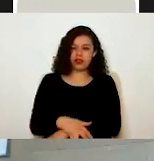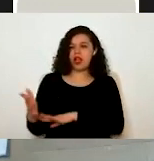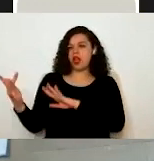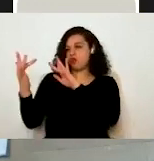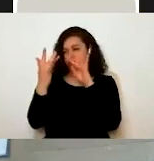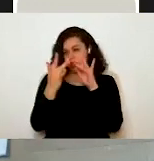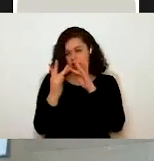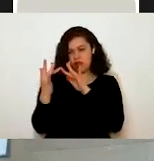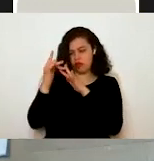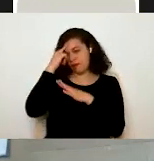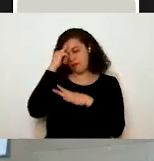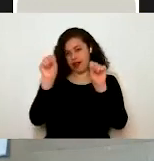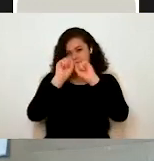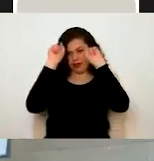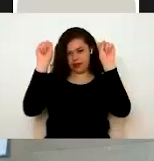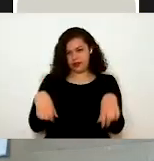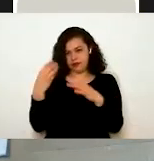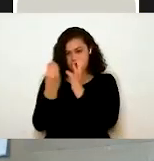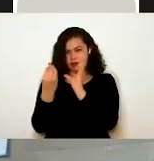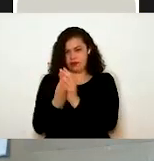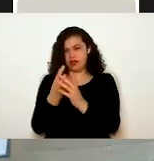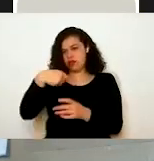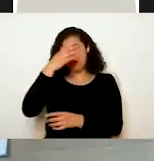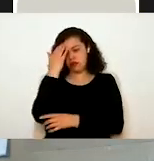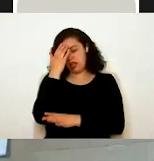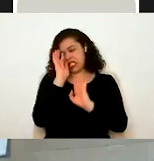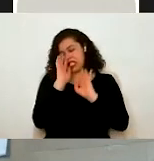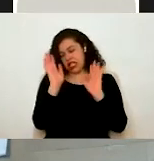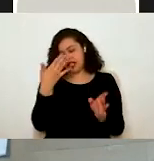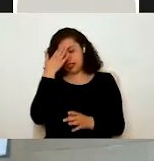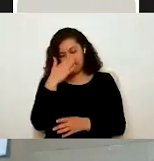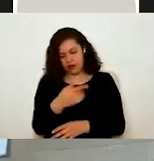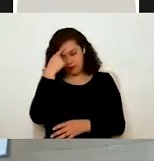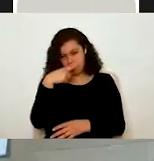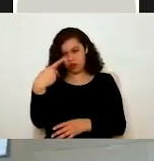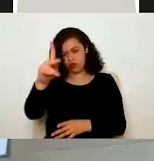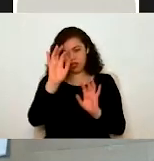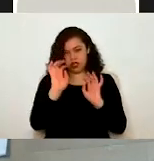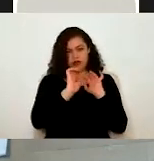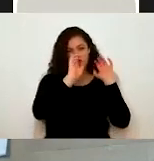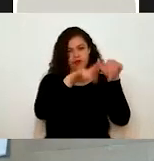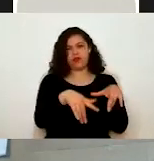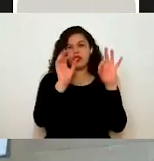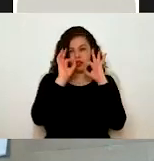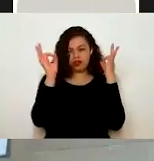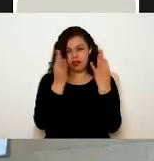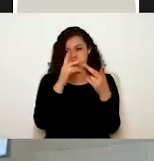el sistema de capacitación, que ya todos conocen, a través del cual se inscriben a estas sesiones.